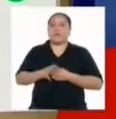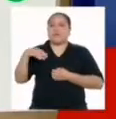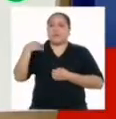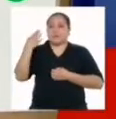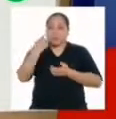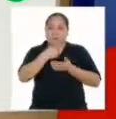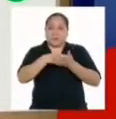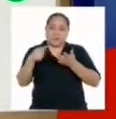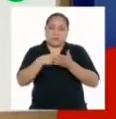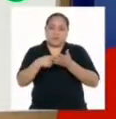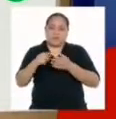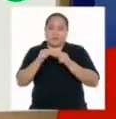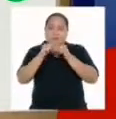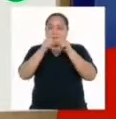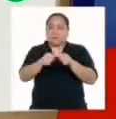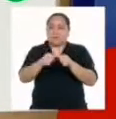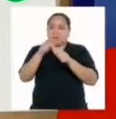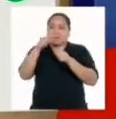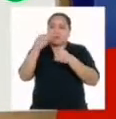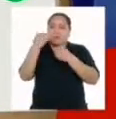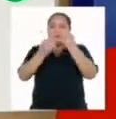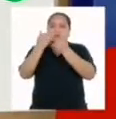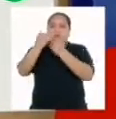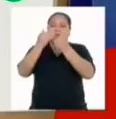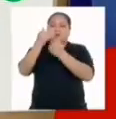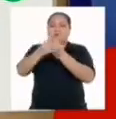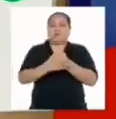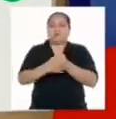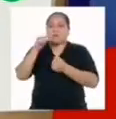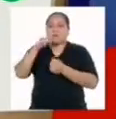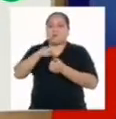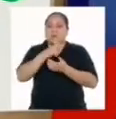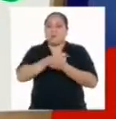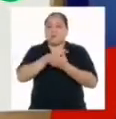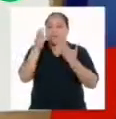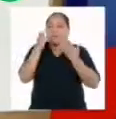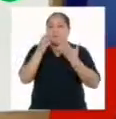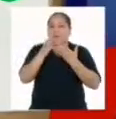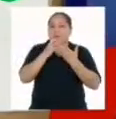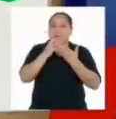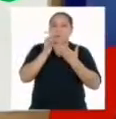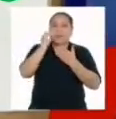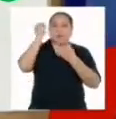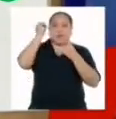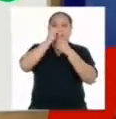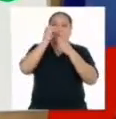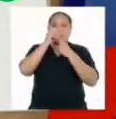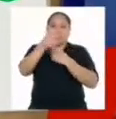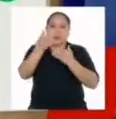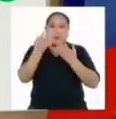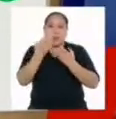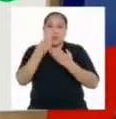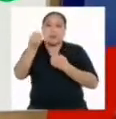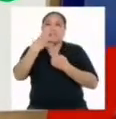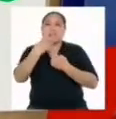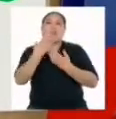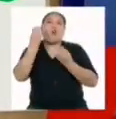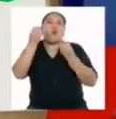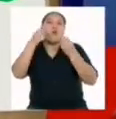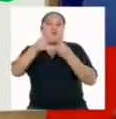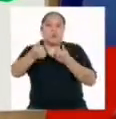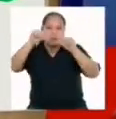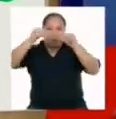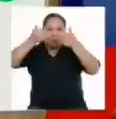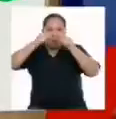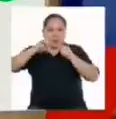La próxima semana continuaremos con los siguientes pasos de nuestro reto. Y si quieres contarnos cómo te está yendo con los retos o tienes alguna